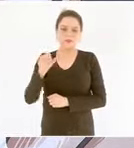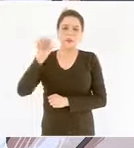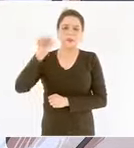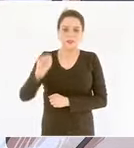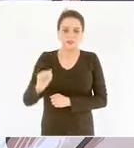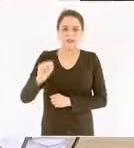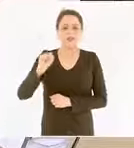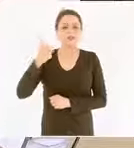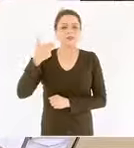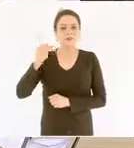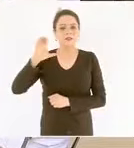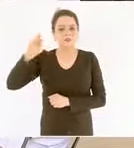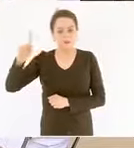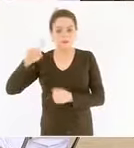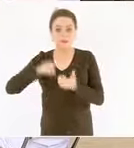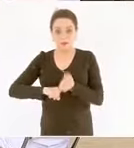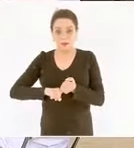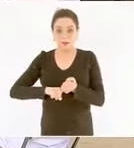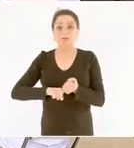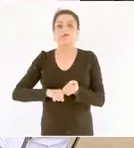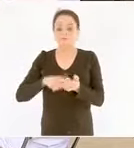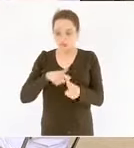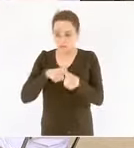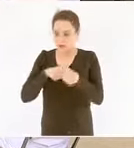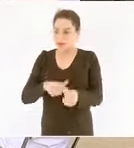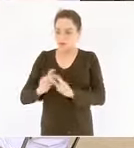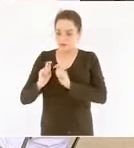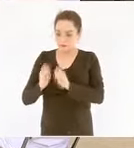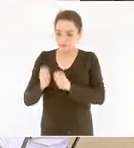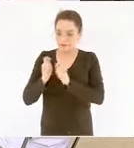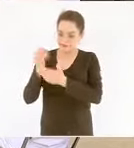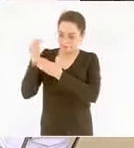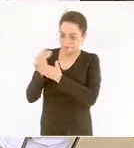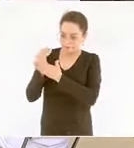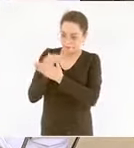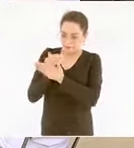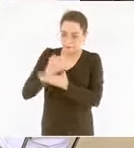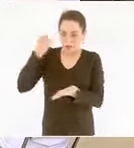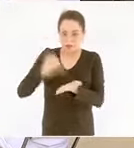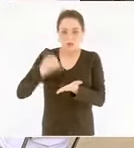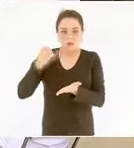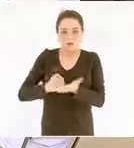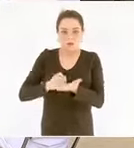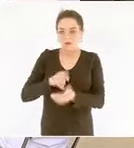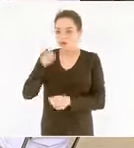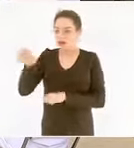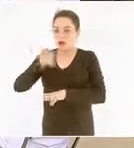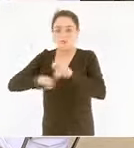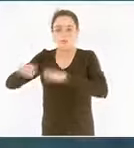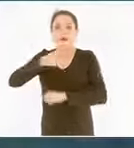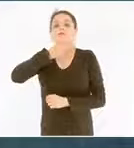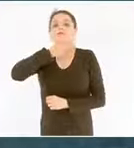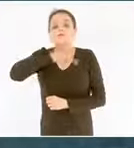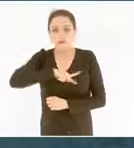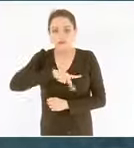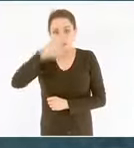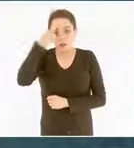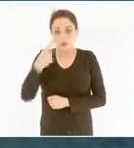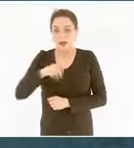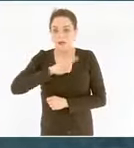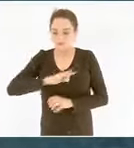reduciendo los impuestos a Pemex para garantizar la ejecución de su programa